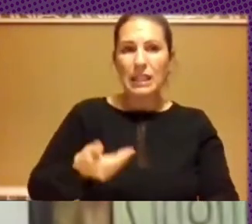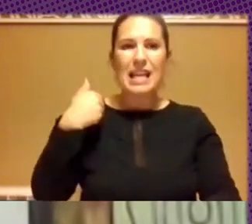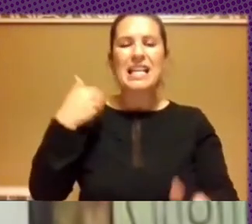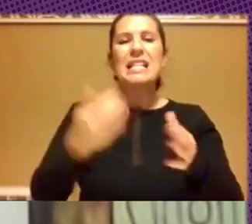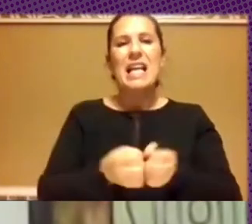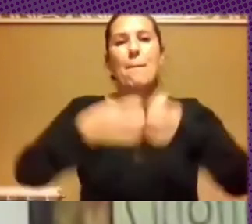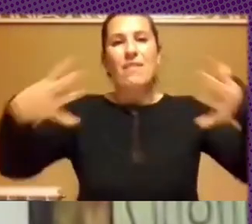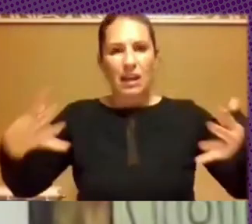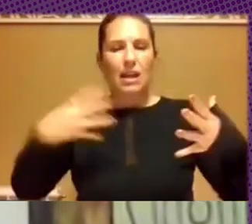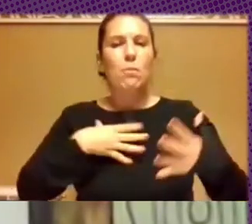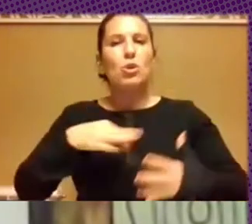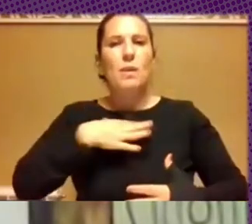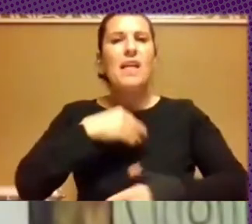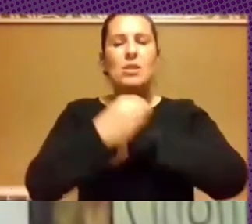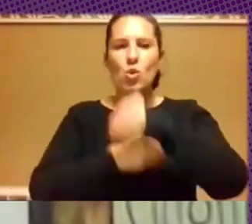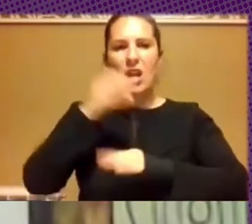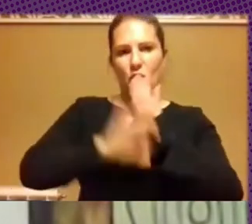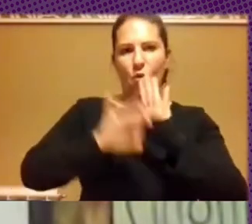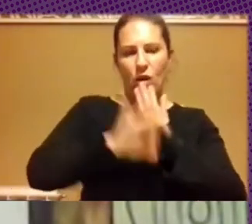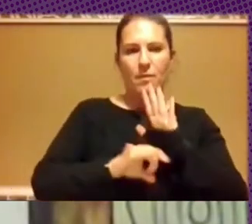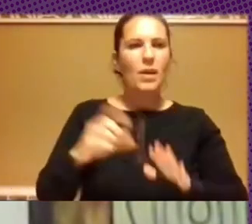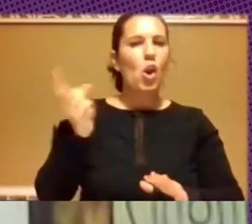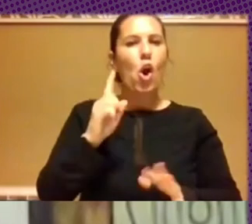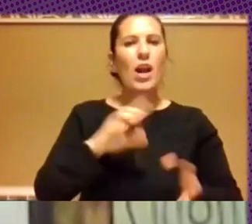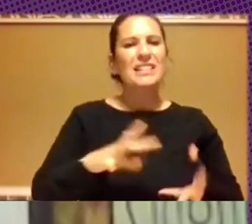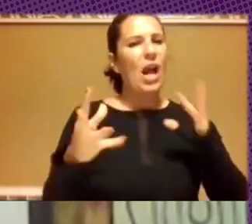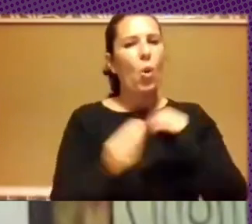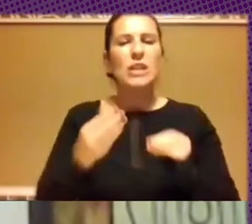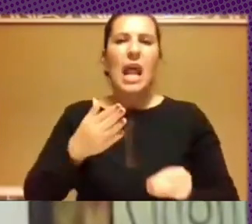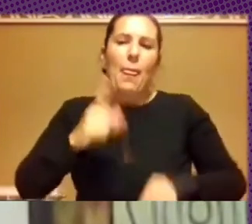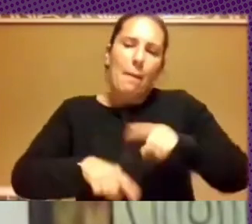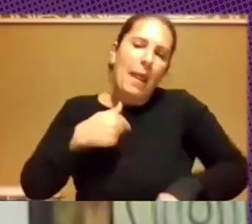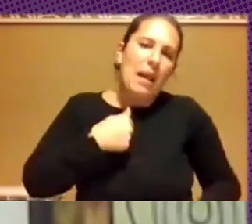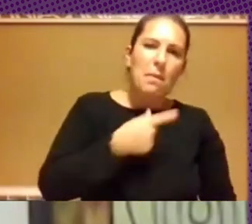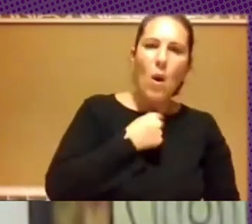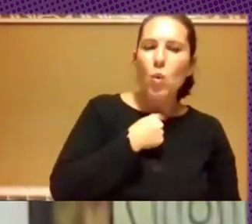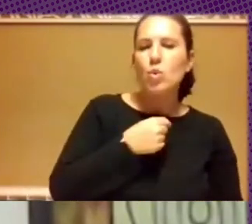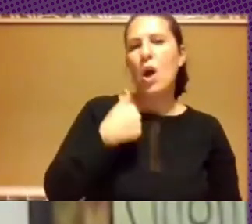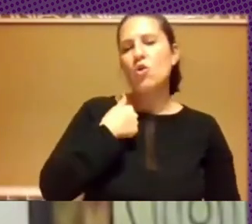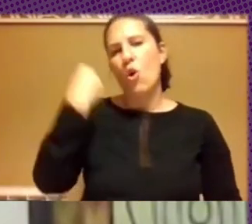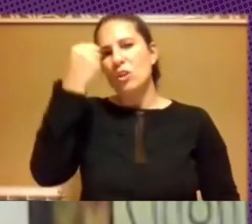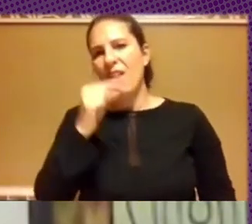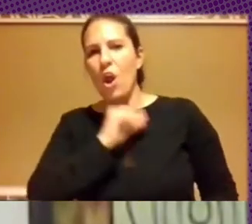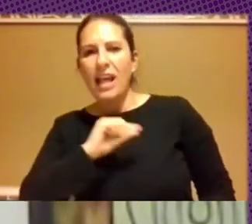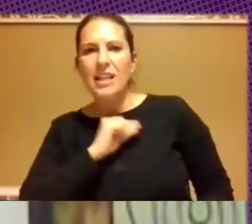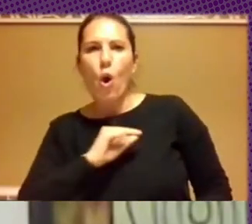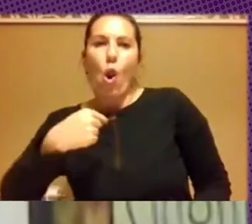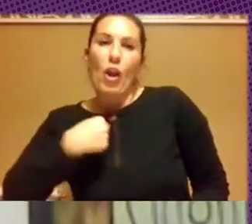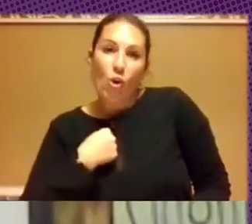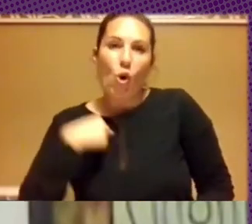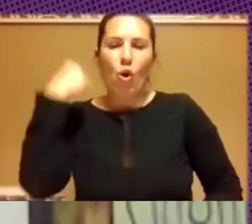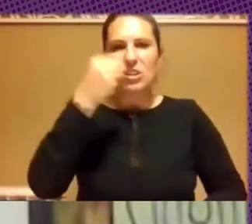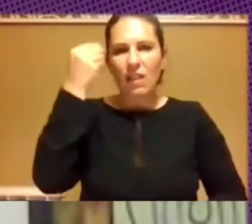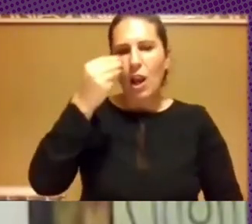posibilidades de usar el software y no que se ajusten a lo que a mí me gusta o a lo que yo considero ético o a lo que yo considero